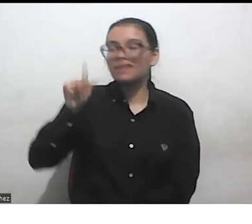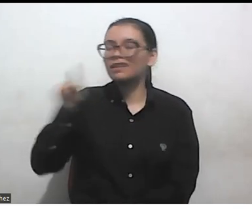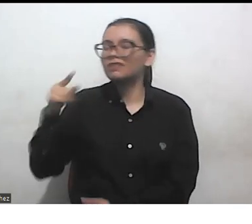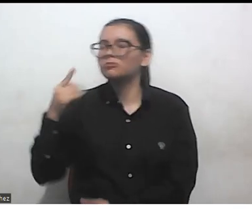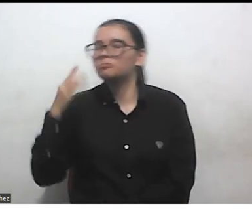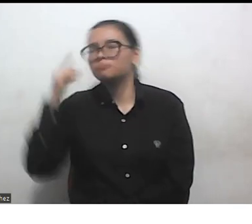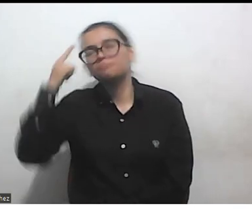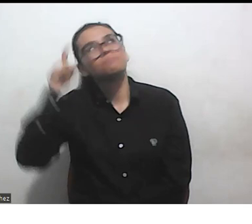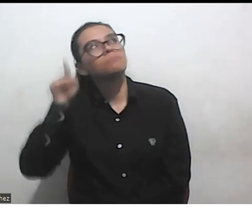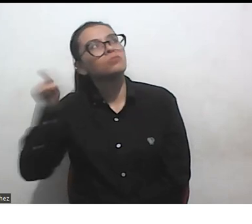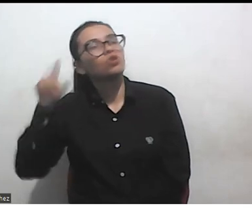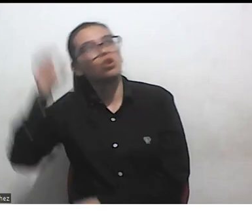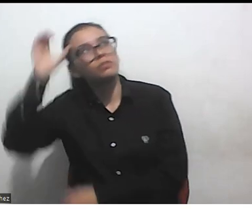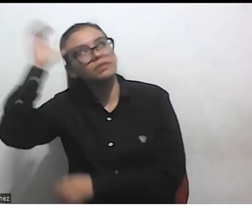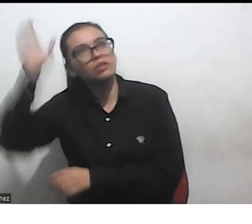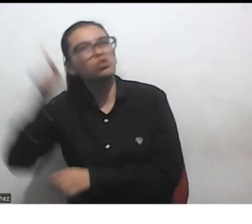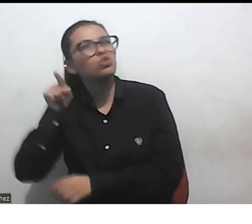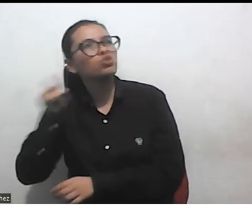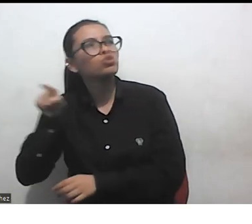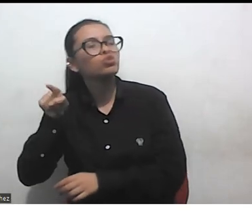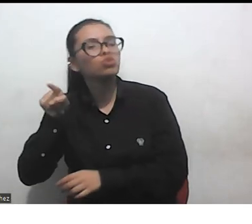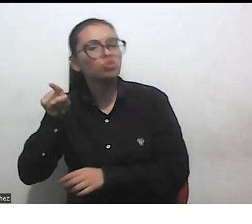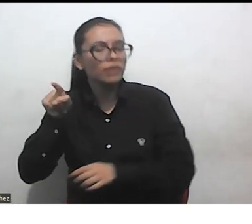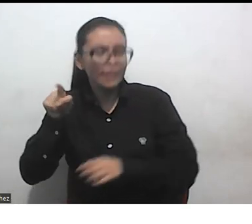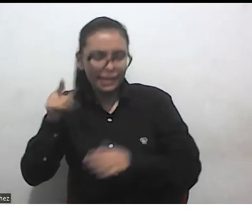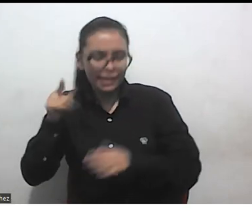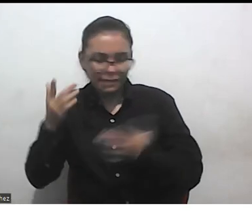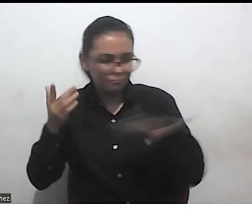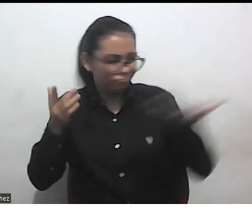hablar más bien de diferentes opresiones,